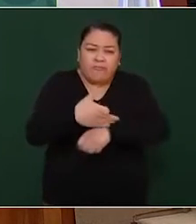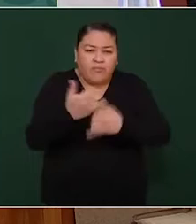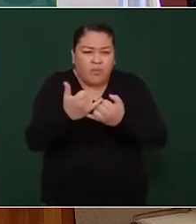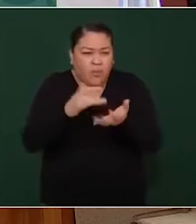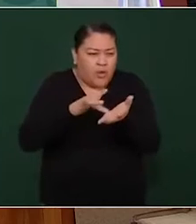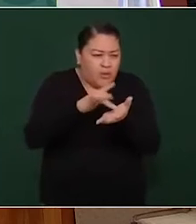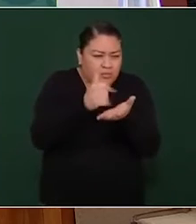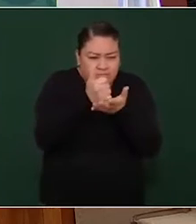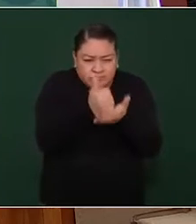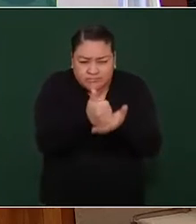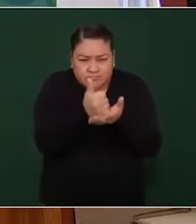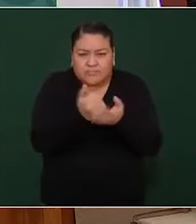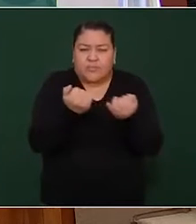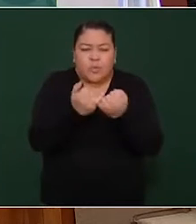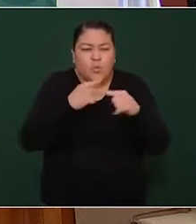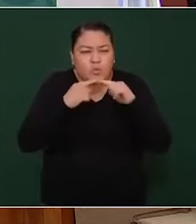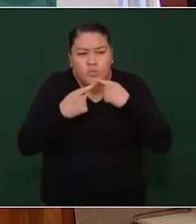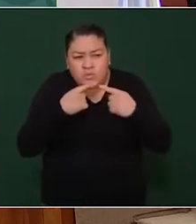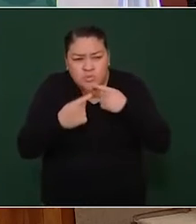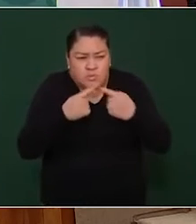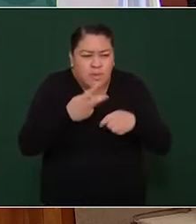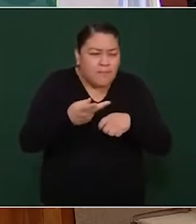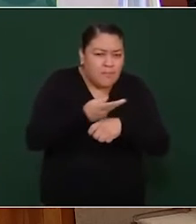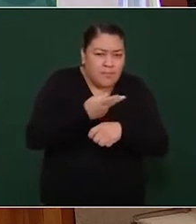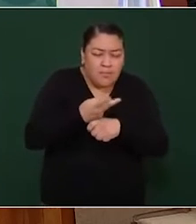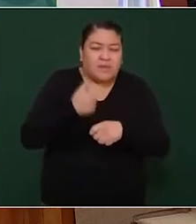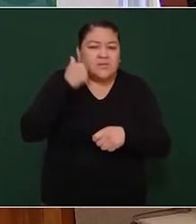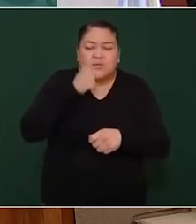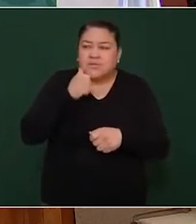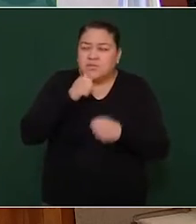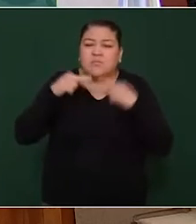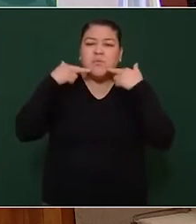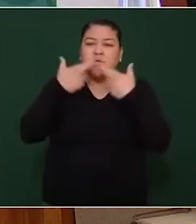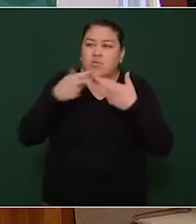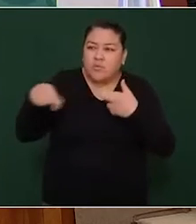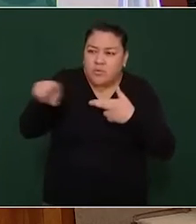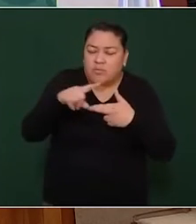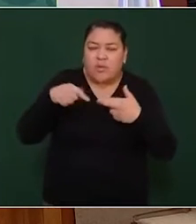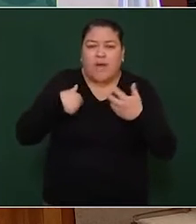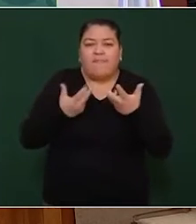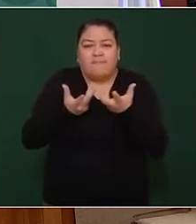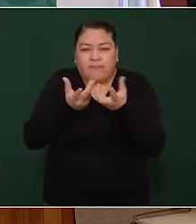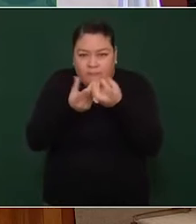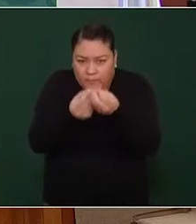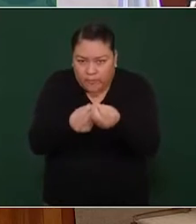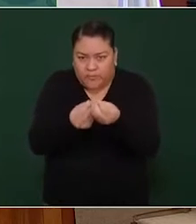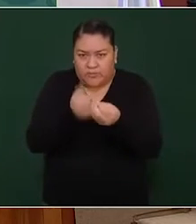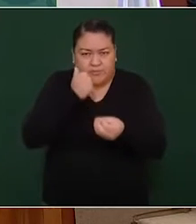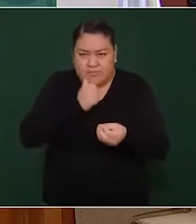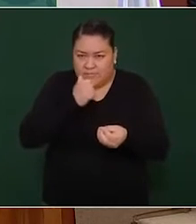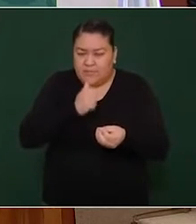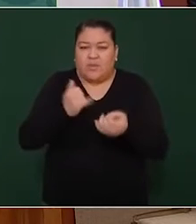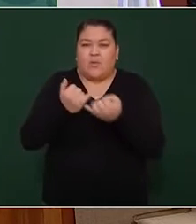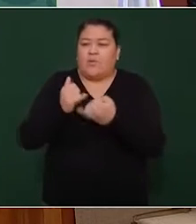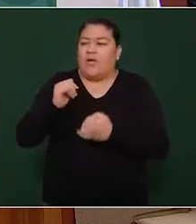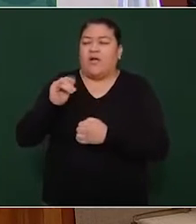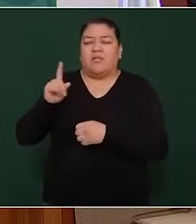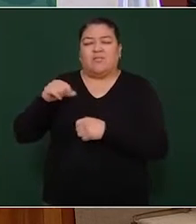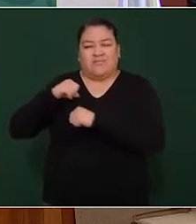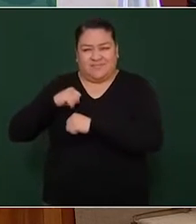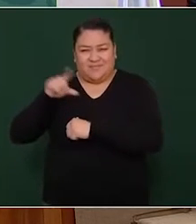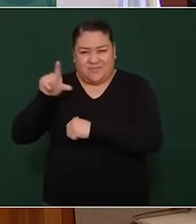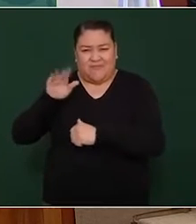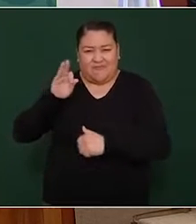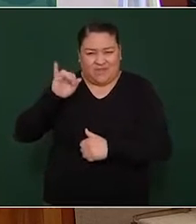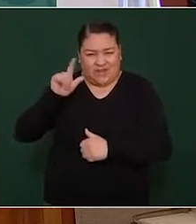hay una comunicación con ellos. Se ha estado presente en reuniones con la familia y con la Fiscalía de